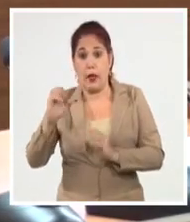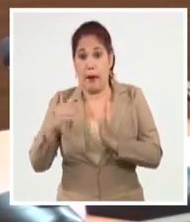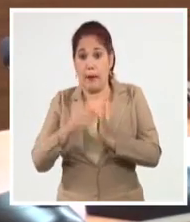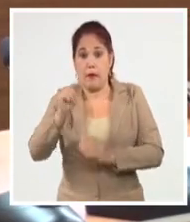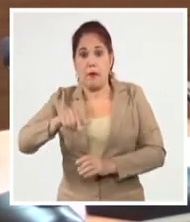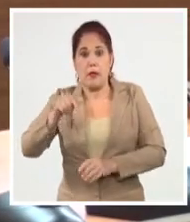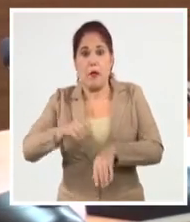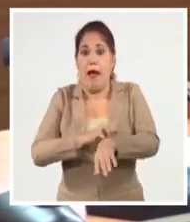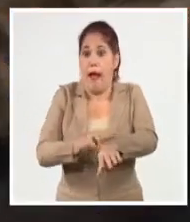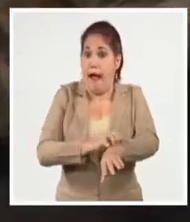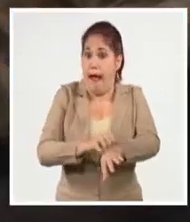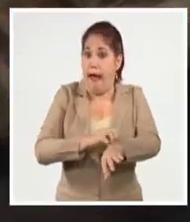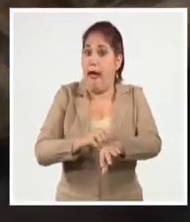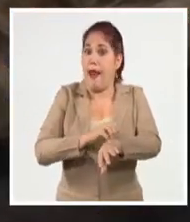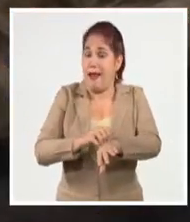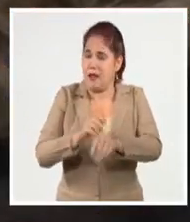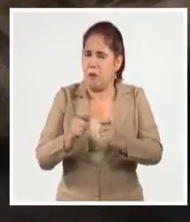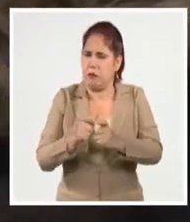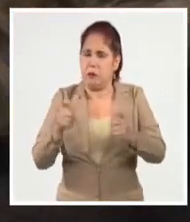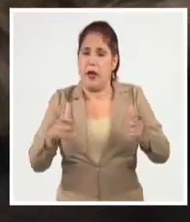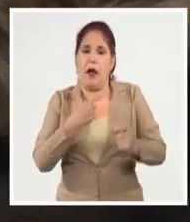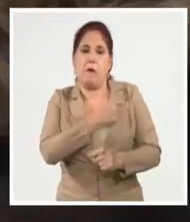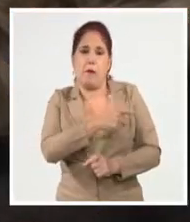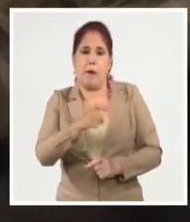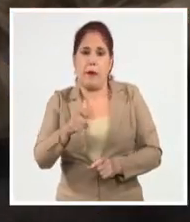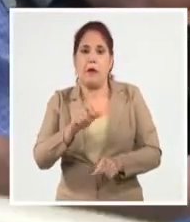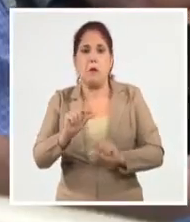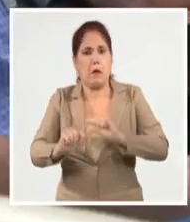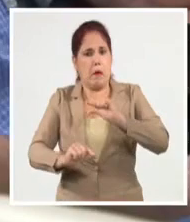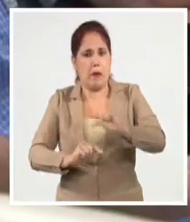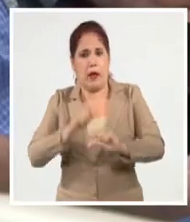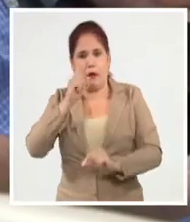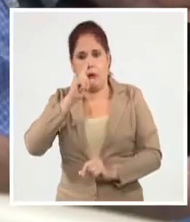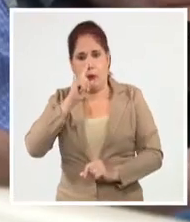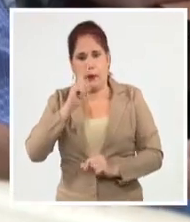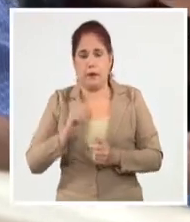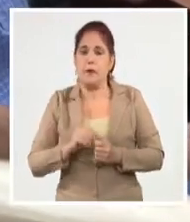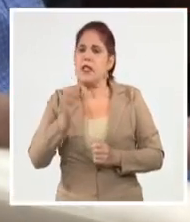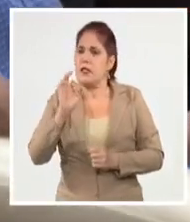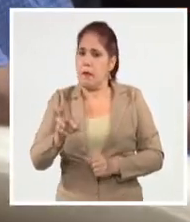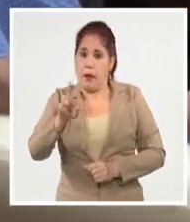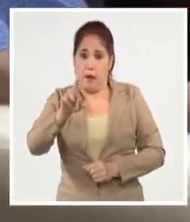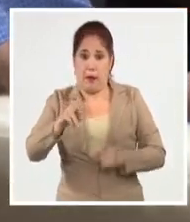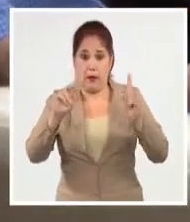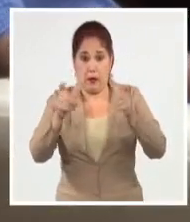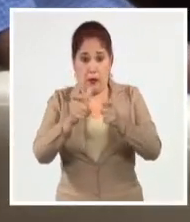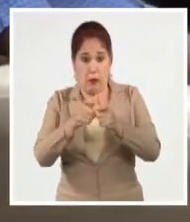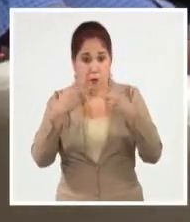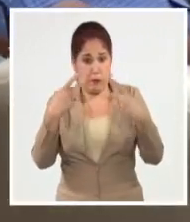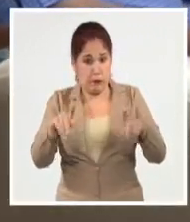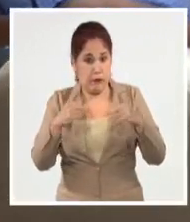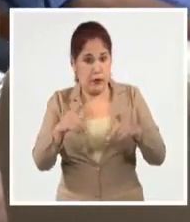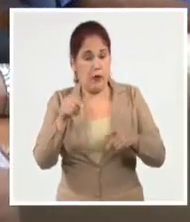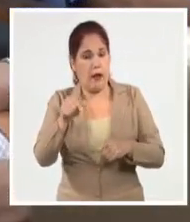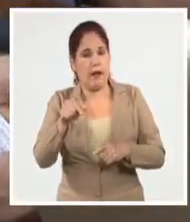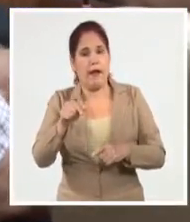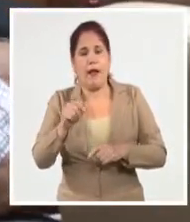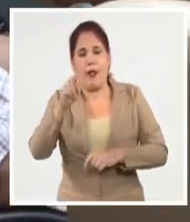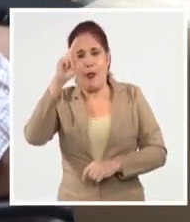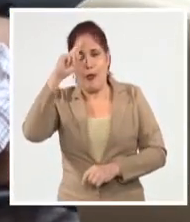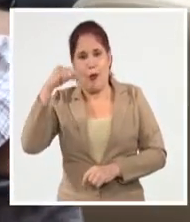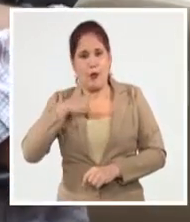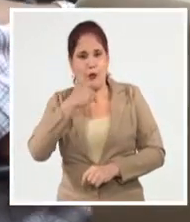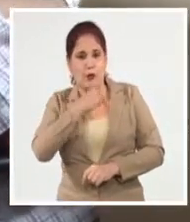Eso va a crecer un poco más y eso nos tiene que seguir dando hasta nos vimos. Como cada martes en la reunión de expertos intervino el doctor en ciencias